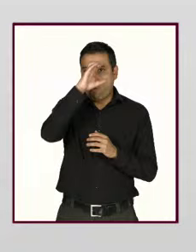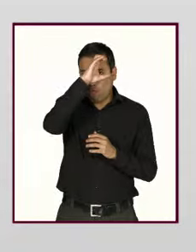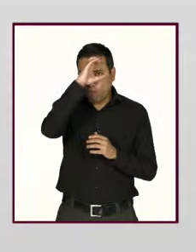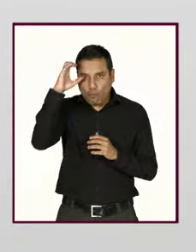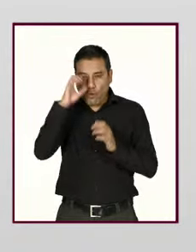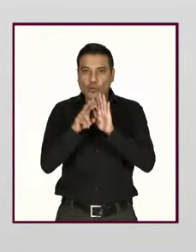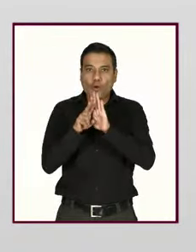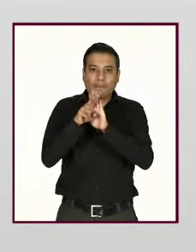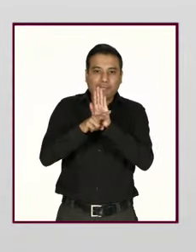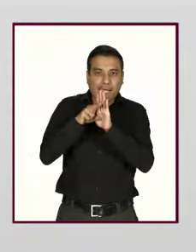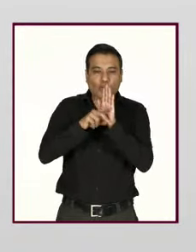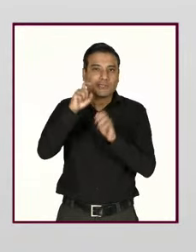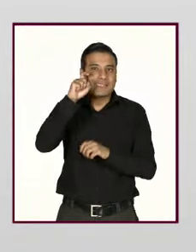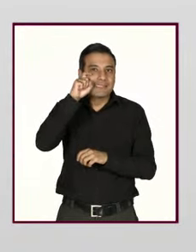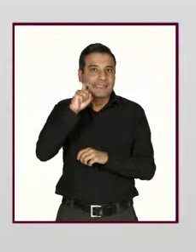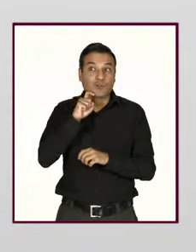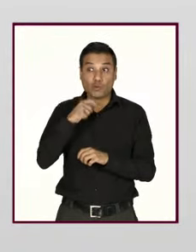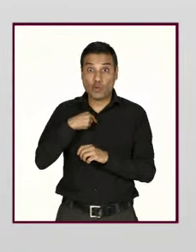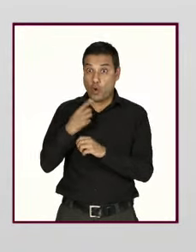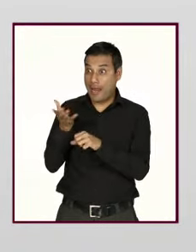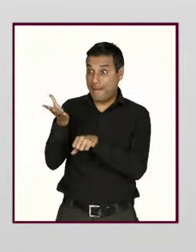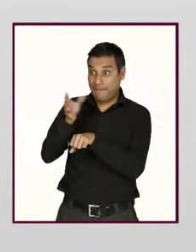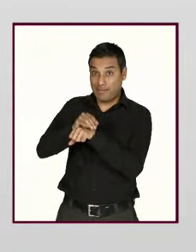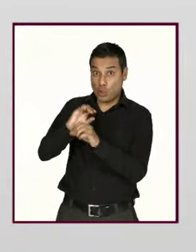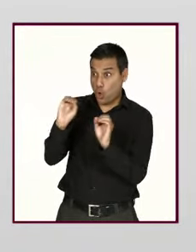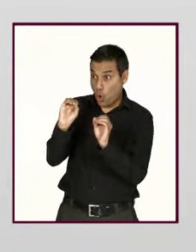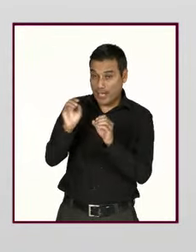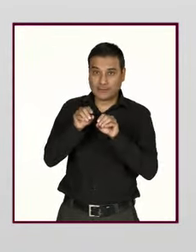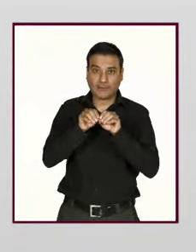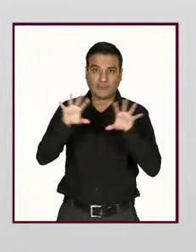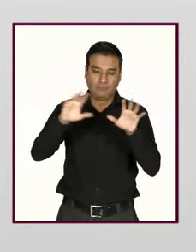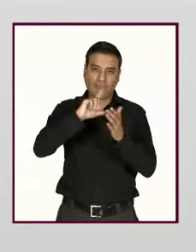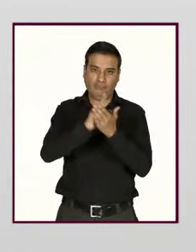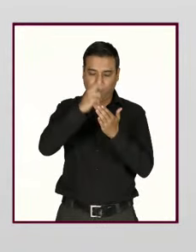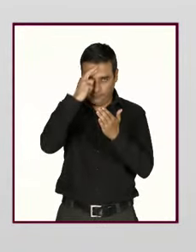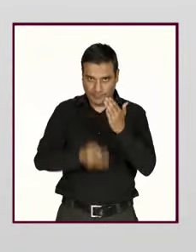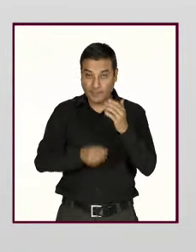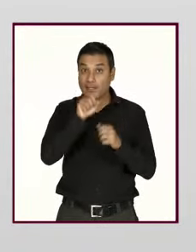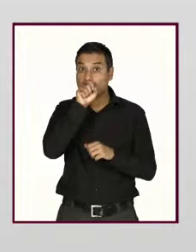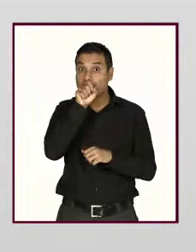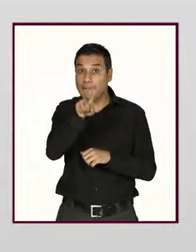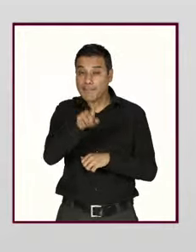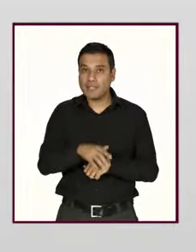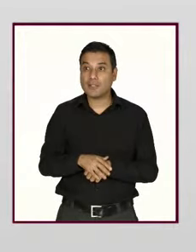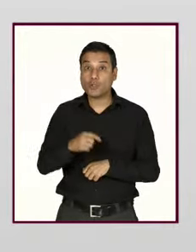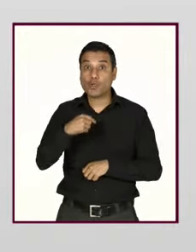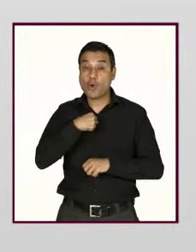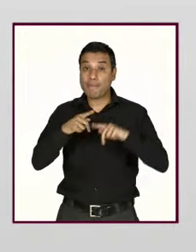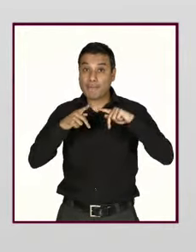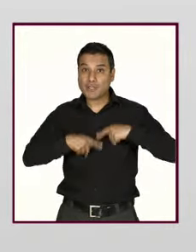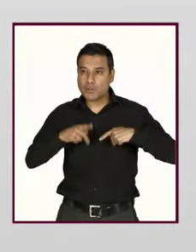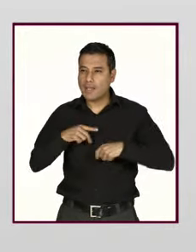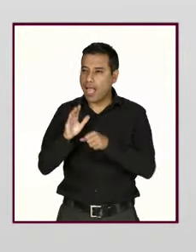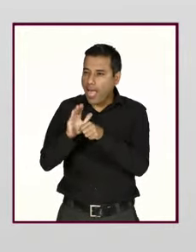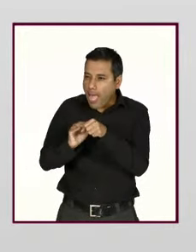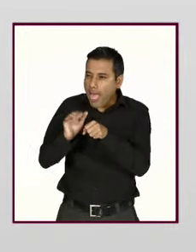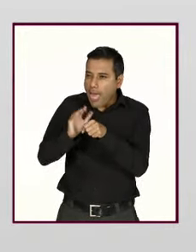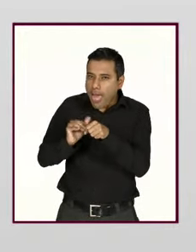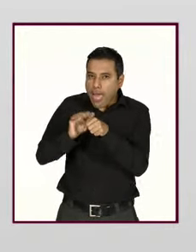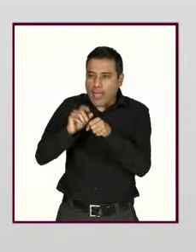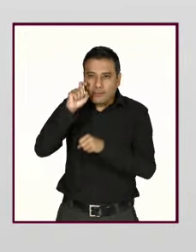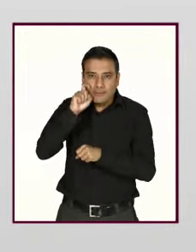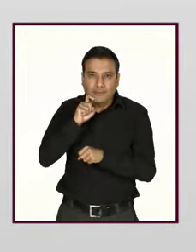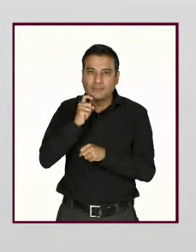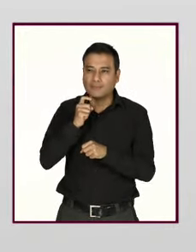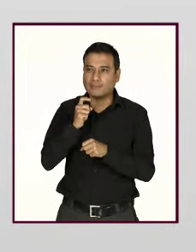consentimiento, que era a que ahorita referíamos, realizar proposiciones sexuales insistentes sin consentimiento, el uso